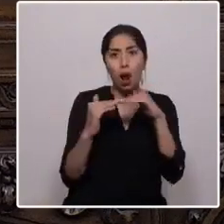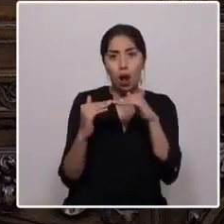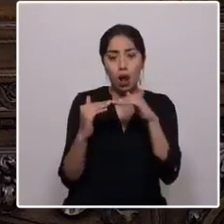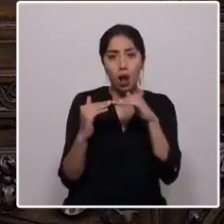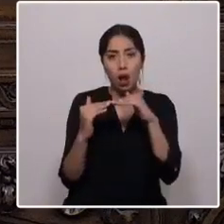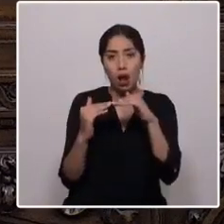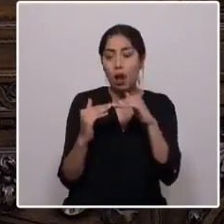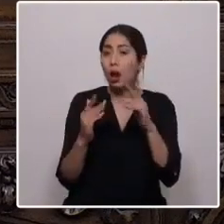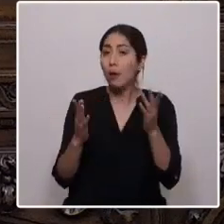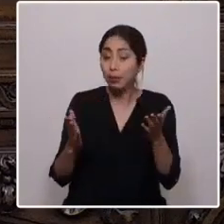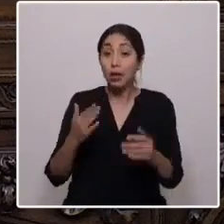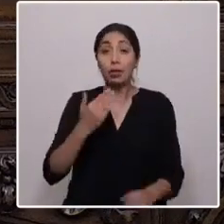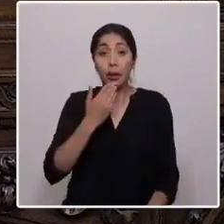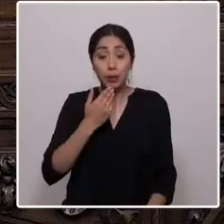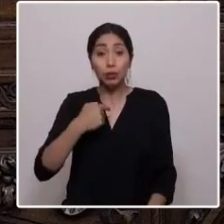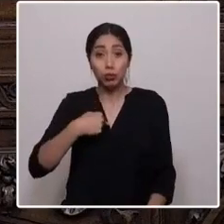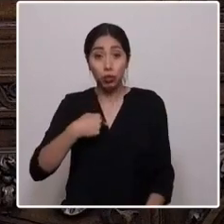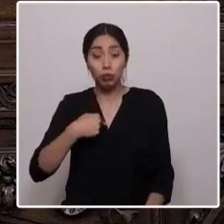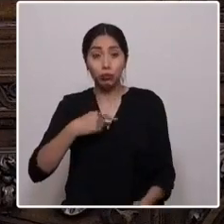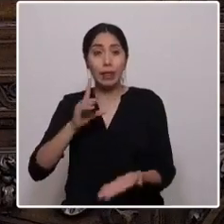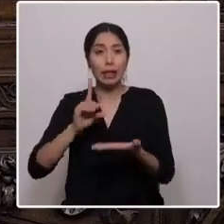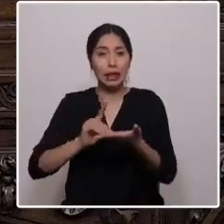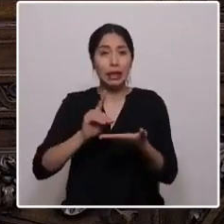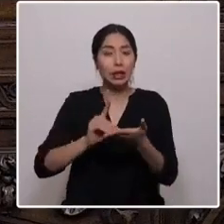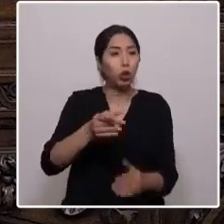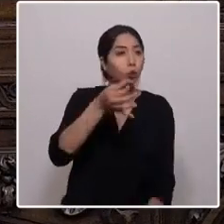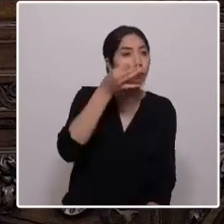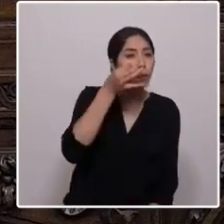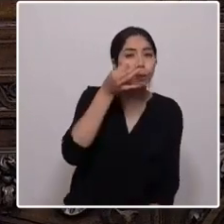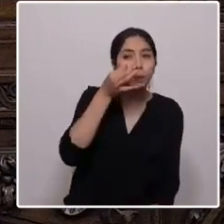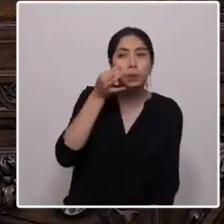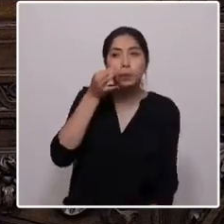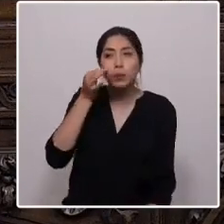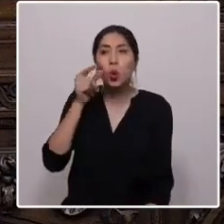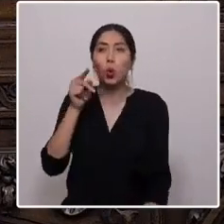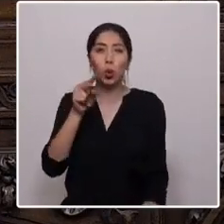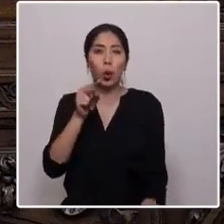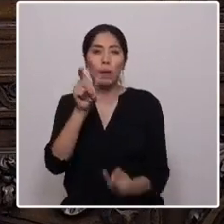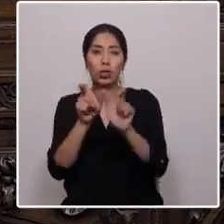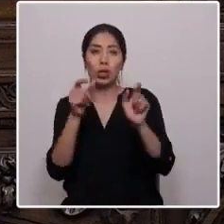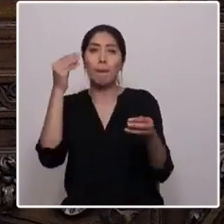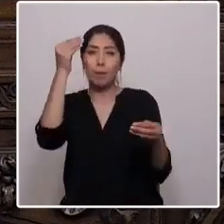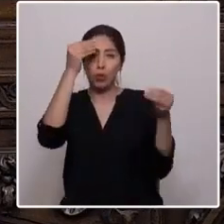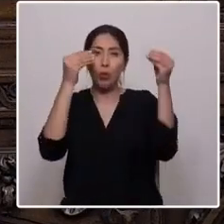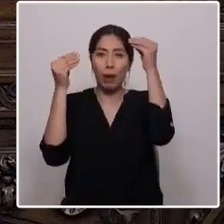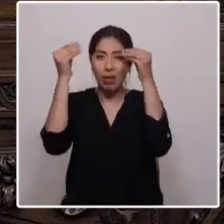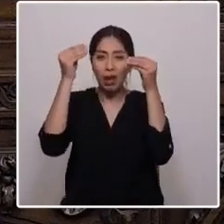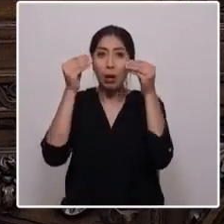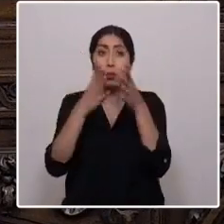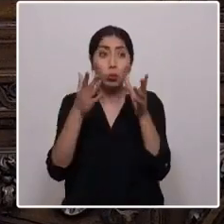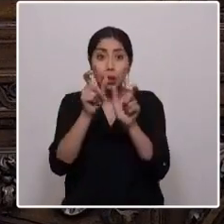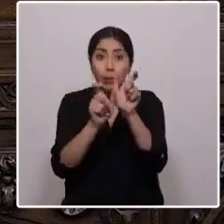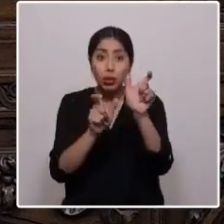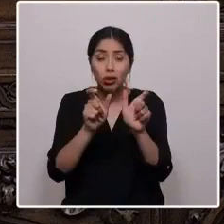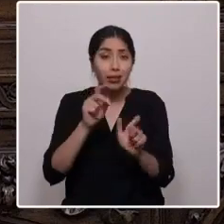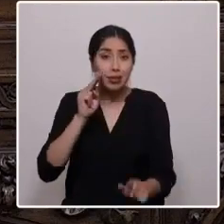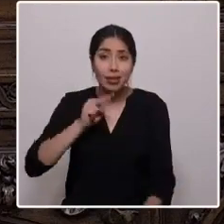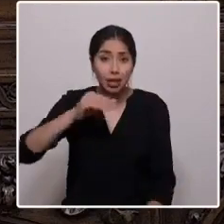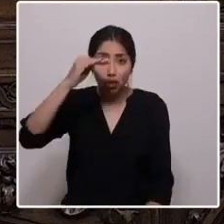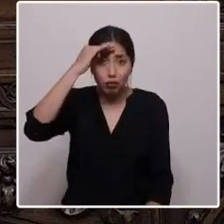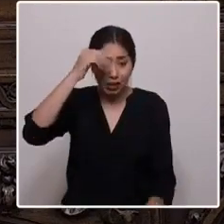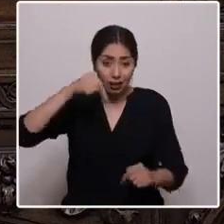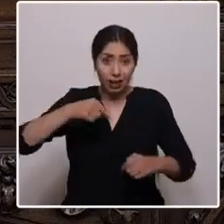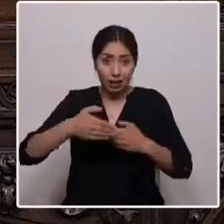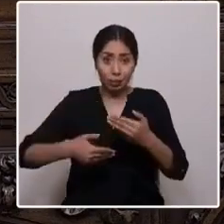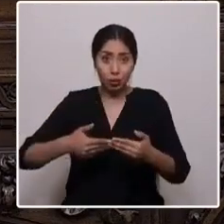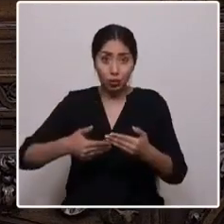en mi andar por el distrito vi preocupación. Muchos han perdido la confianza en este proceso. Me